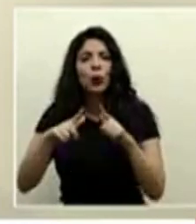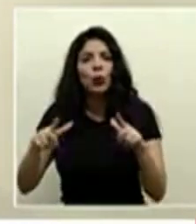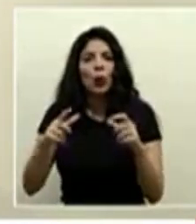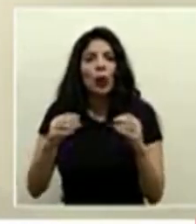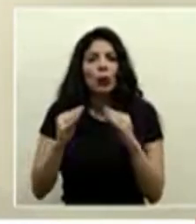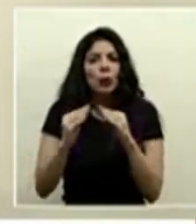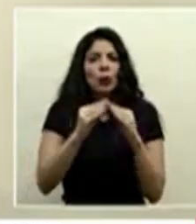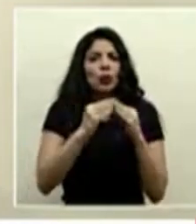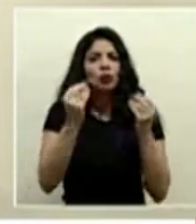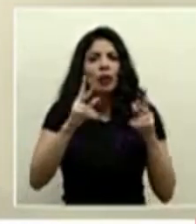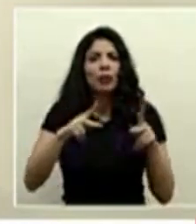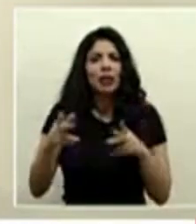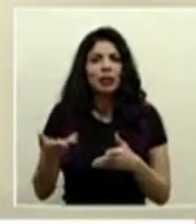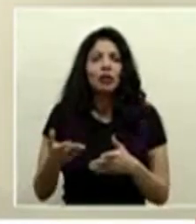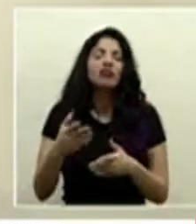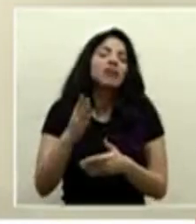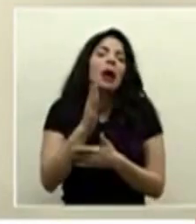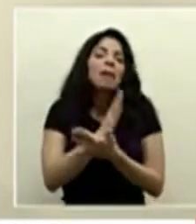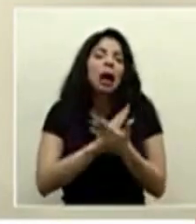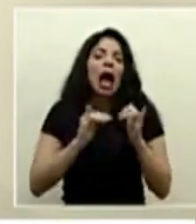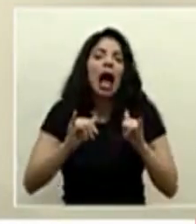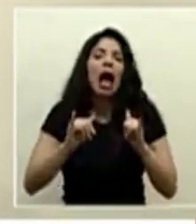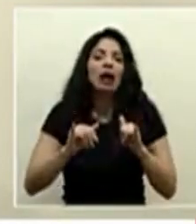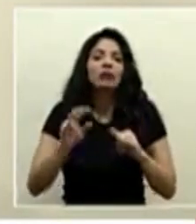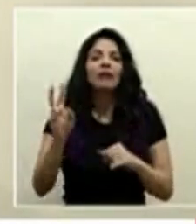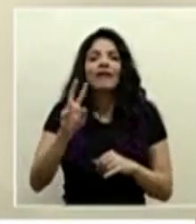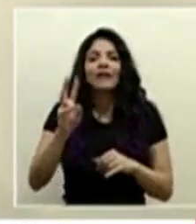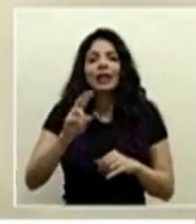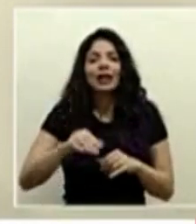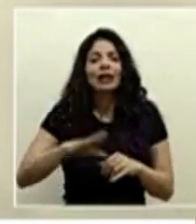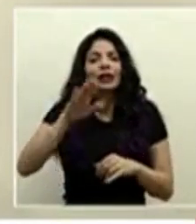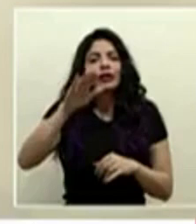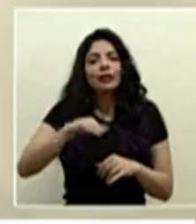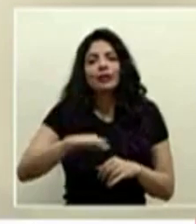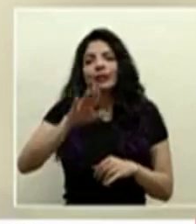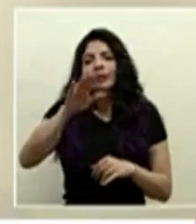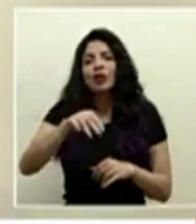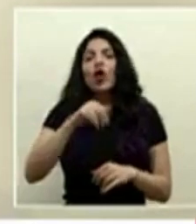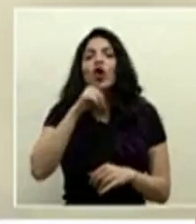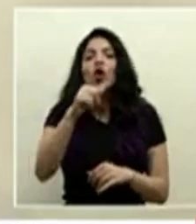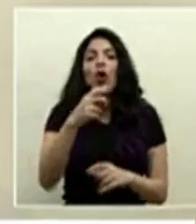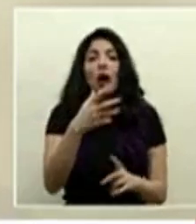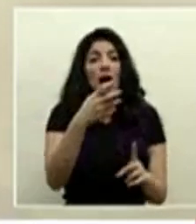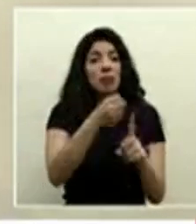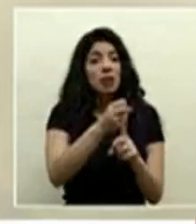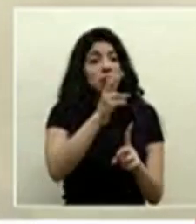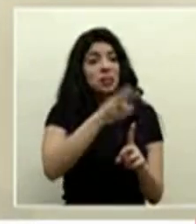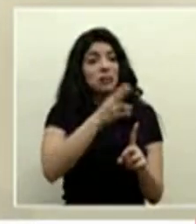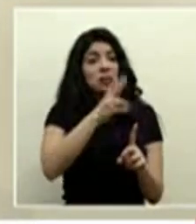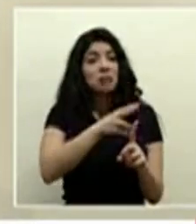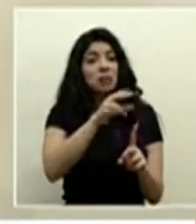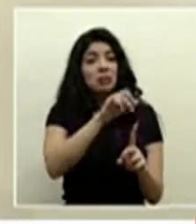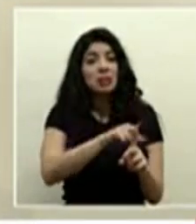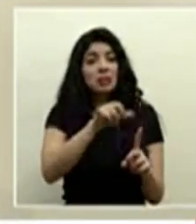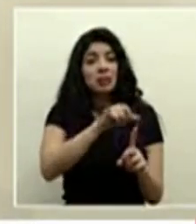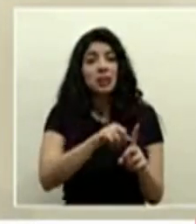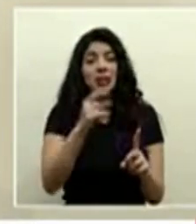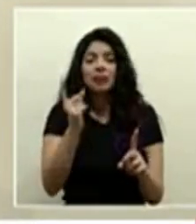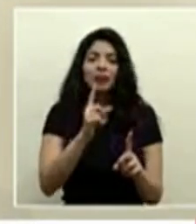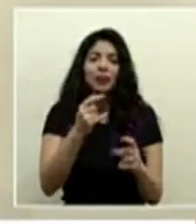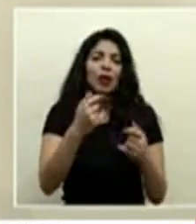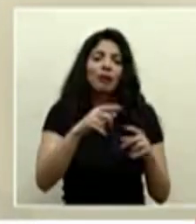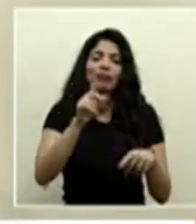densamente poblados pero eso es parte de la dinámica de un virus no va a afectar siempre a los mismos sectores a los mismos grupos sino que va